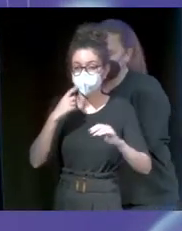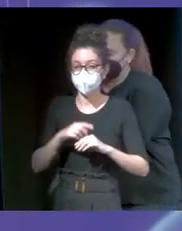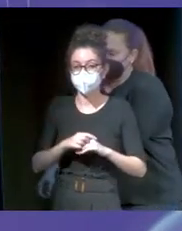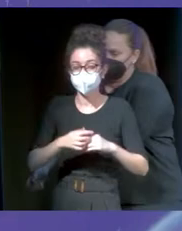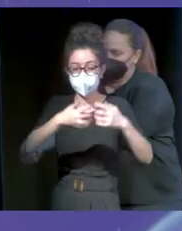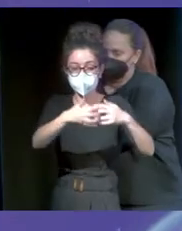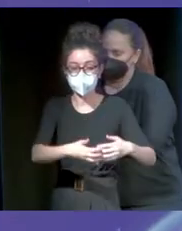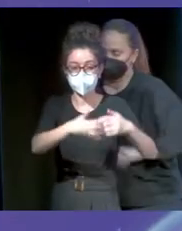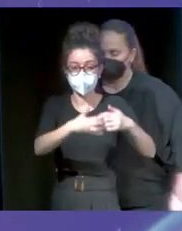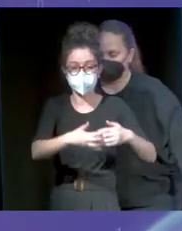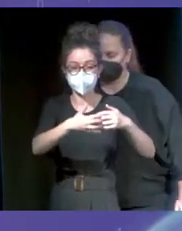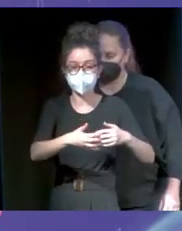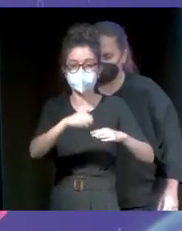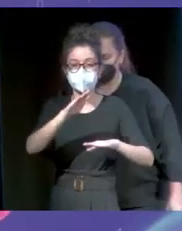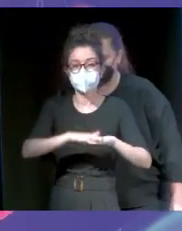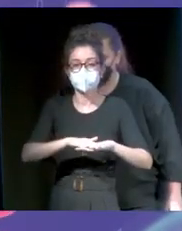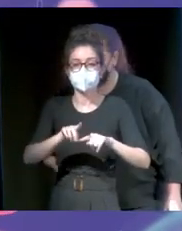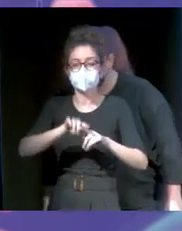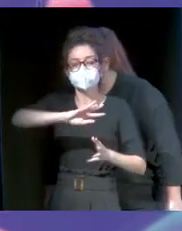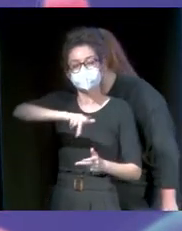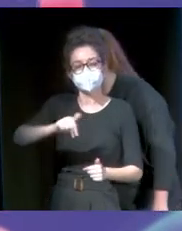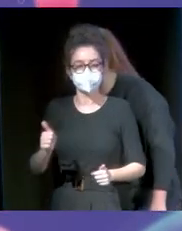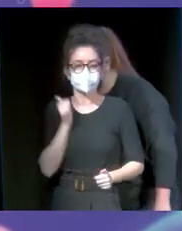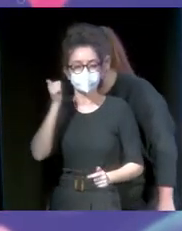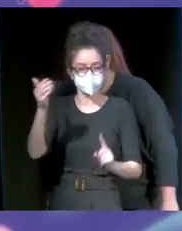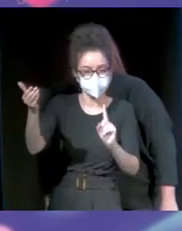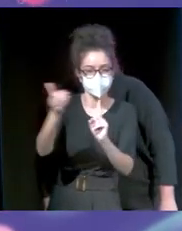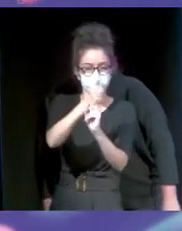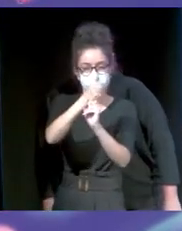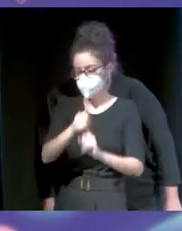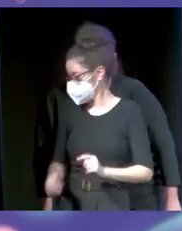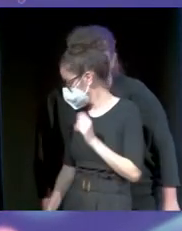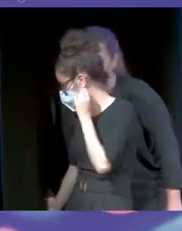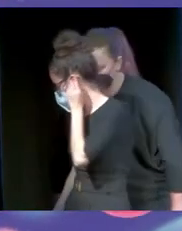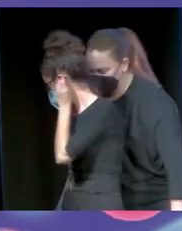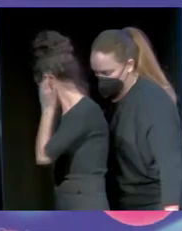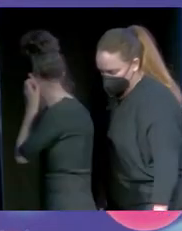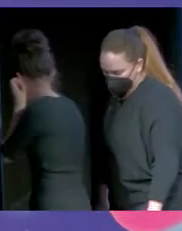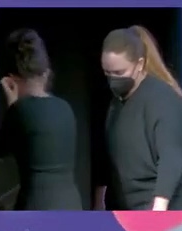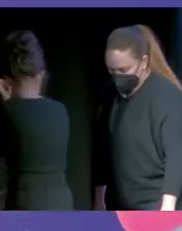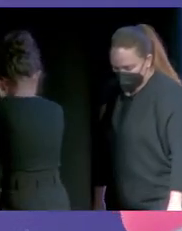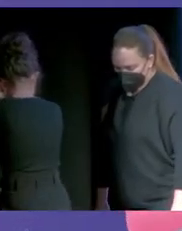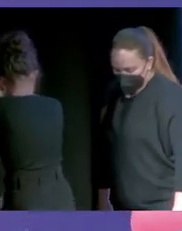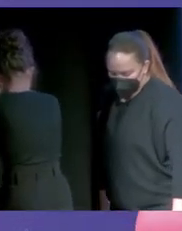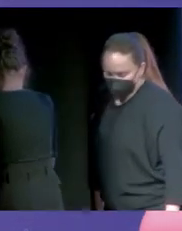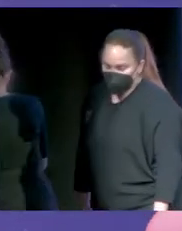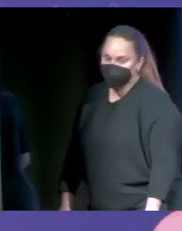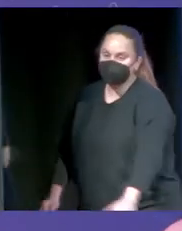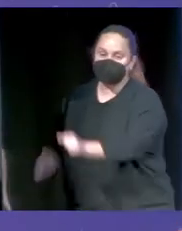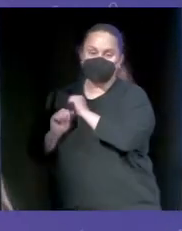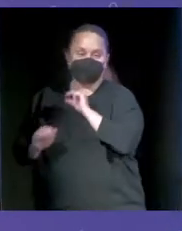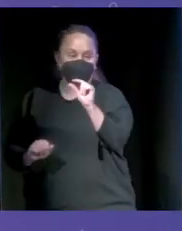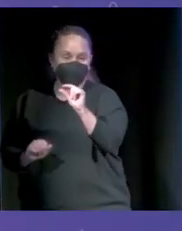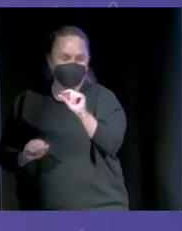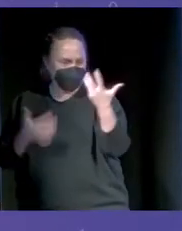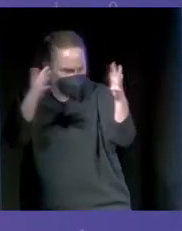máquinas a detectar noticias falsas, las fake news. Así que os voy a presentar un poquito a nuestro...